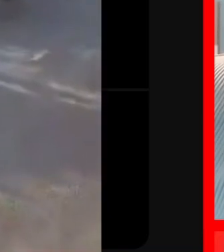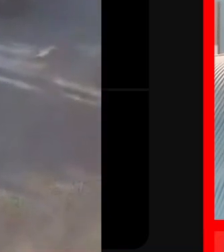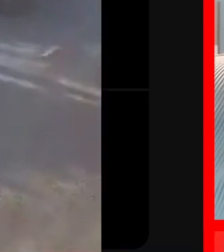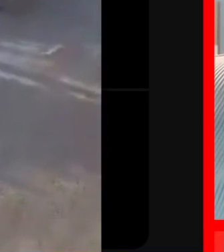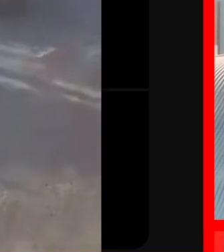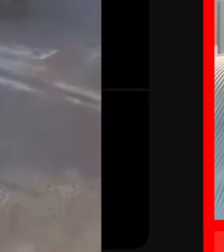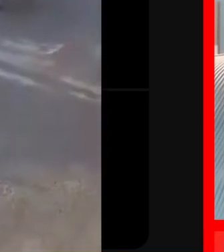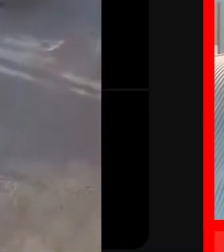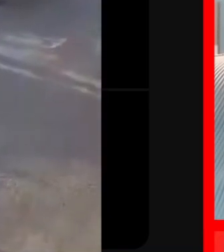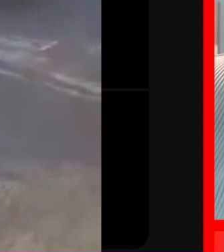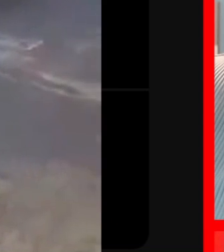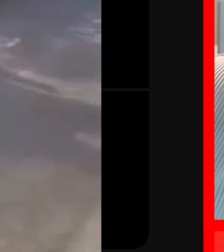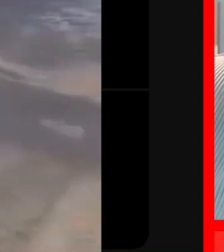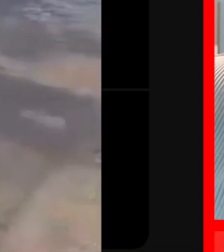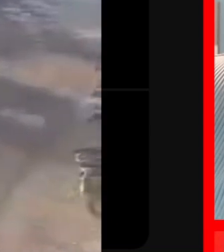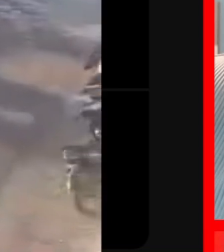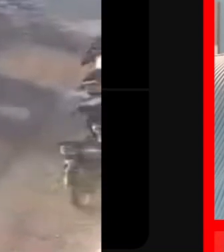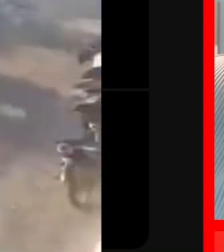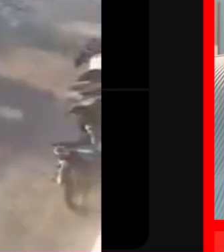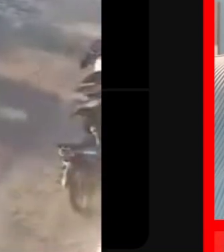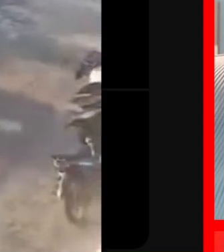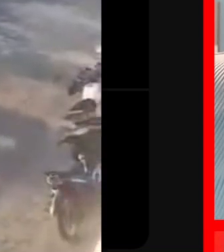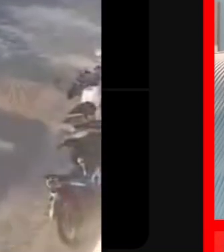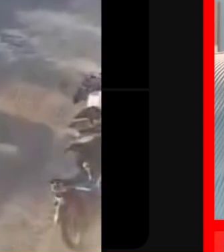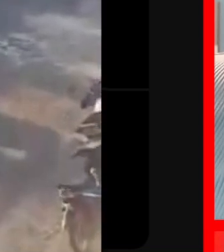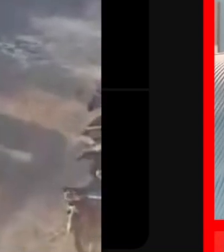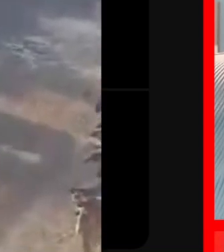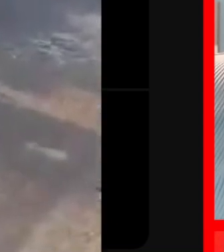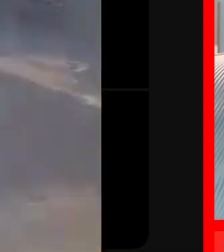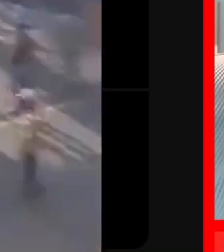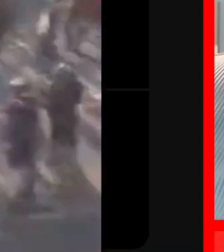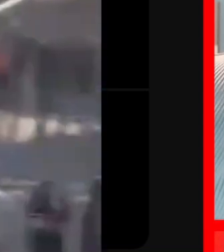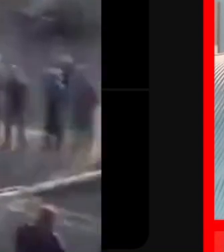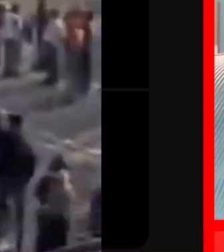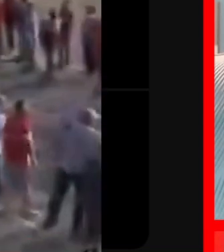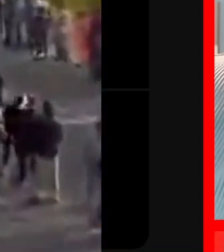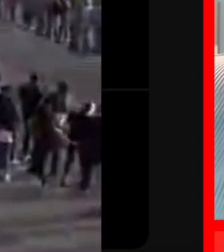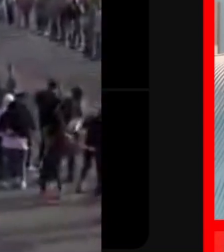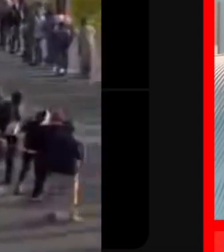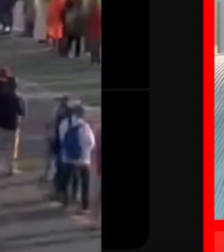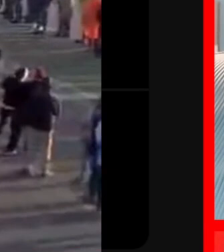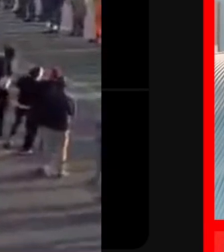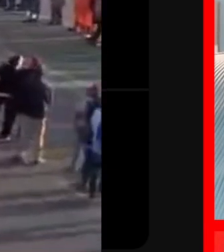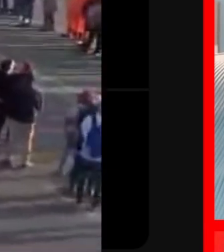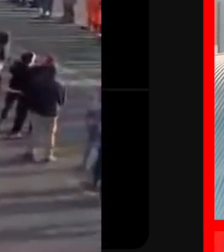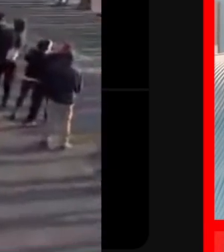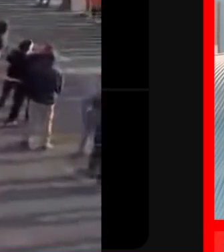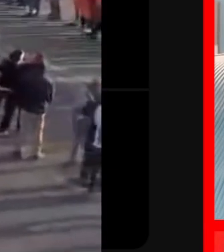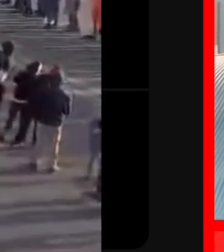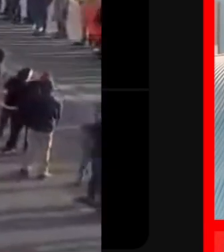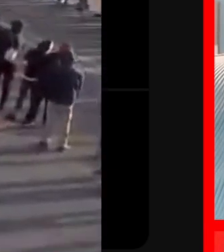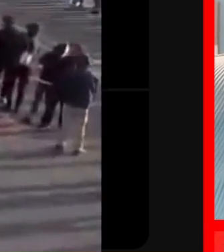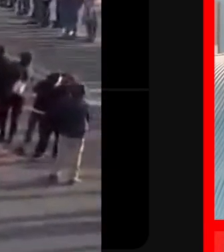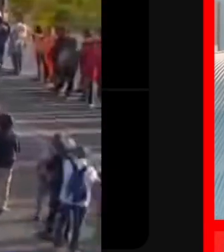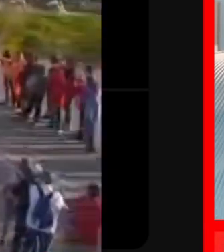adelante, ya que los medios de comunicación se vuelven descaradamente en contra de este